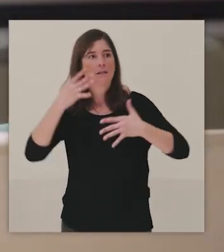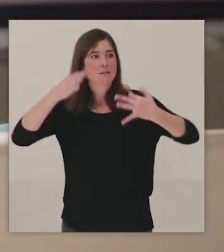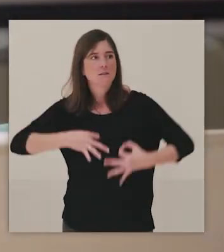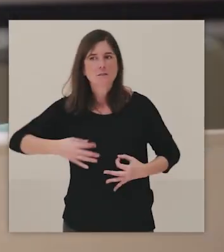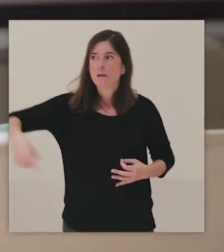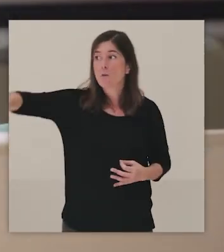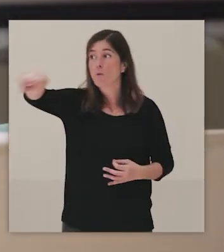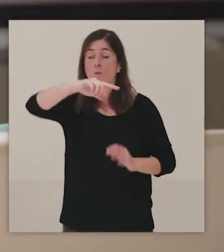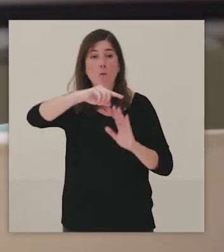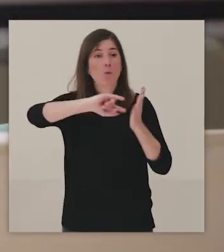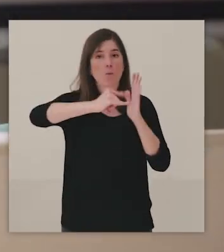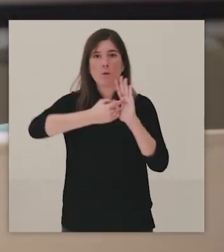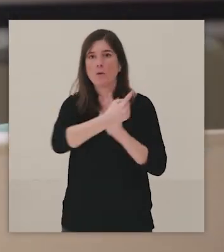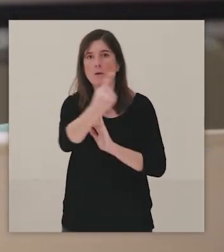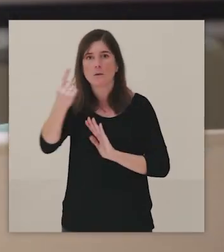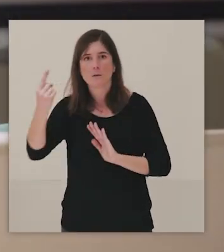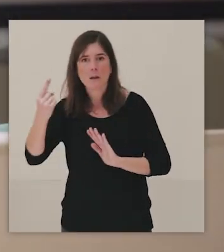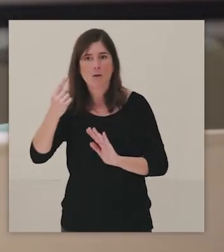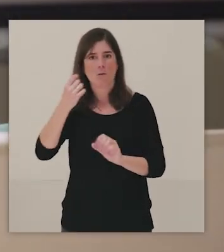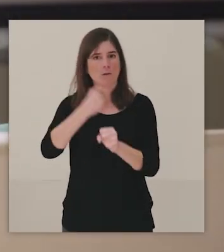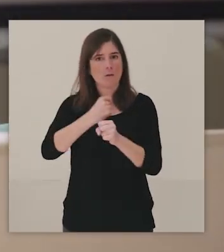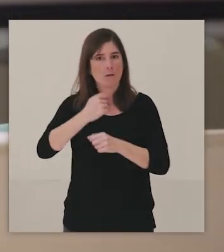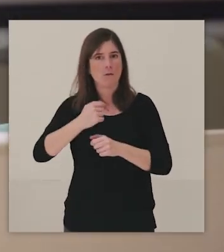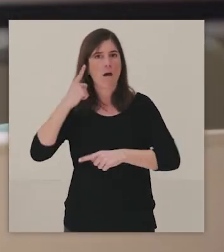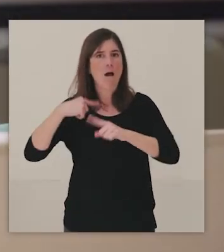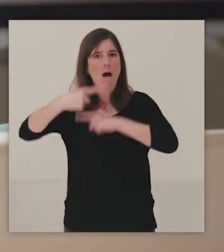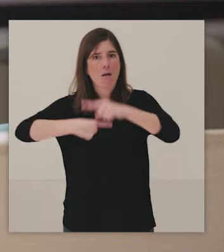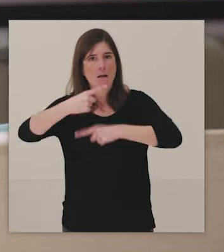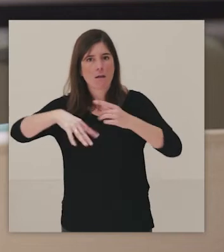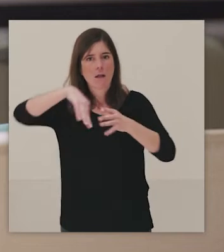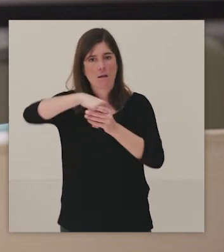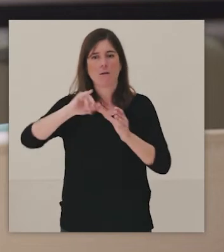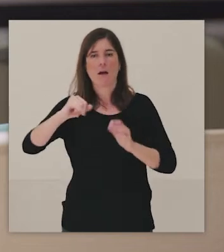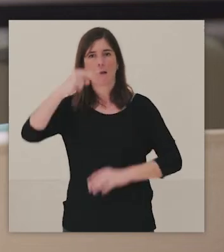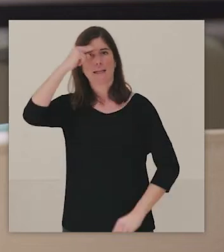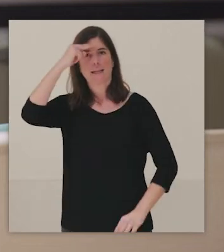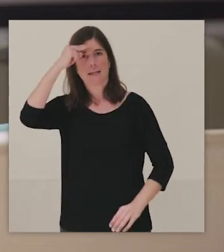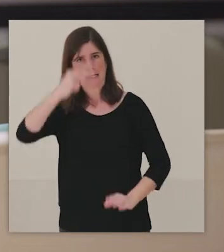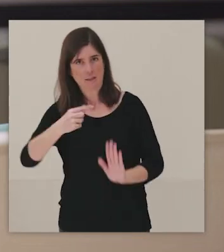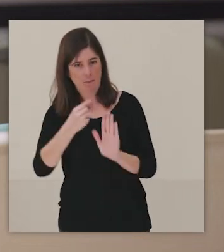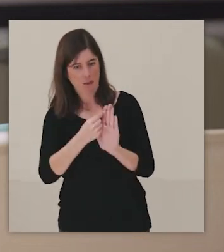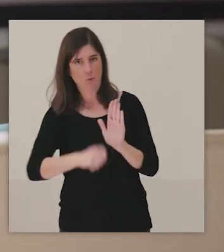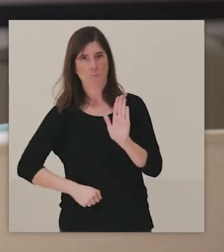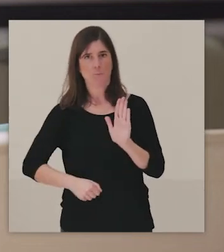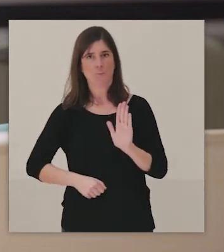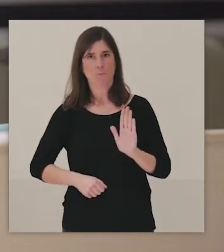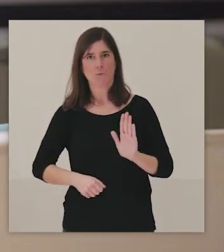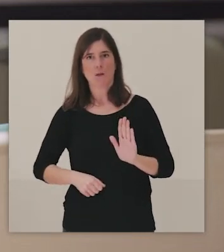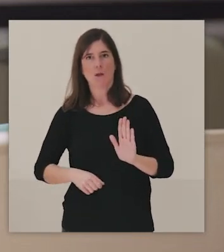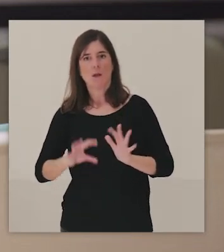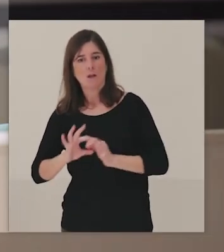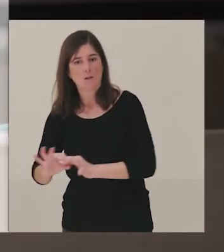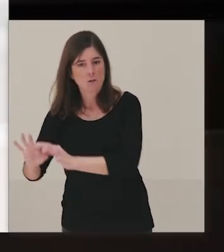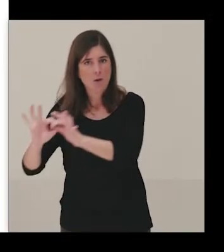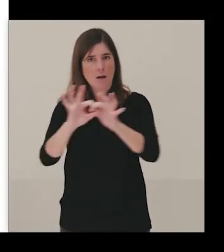todos vuestros proyectos, en toda vuestra práctica profesional están incorporadas, el respeto, la tolerancia, la normalidad.